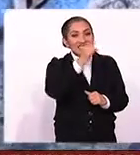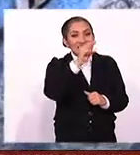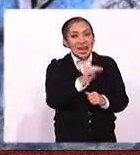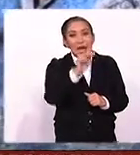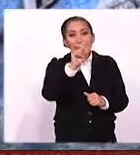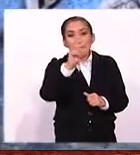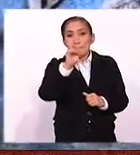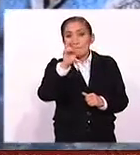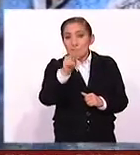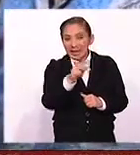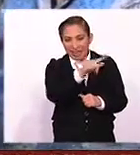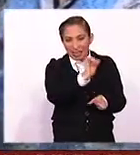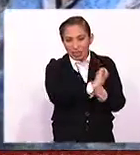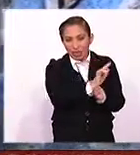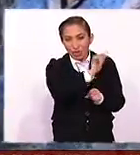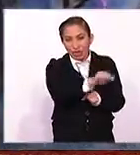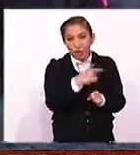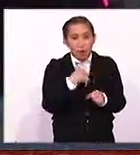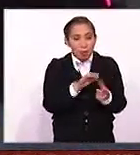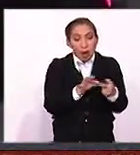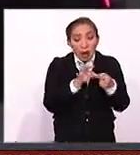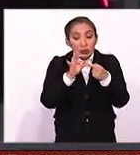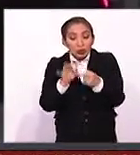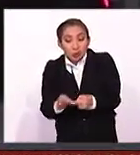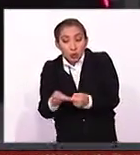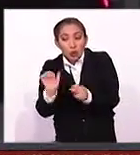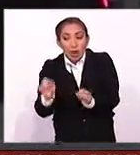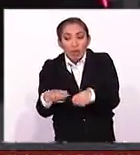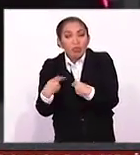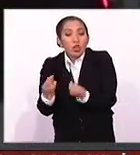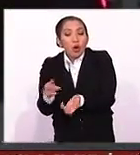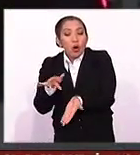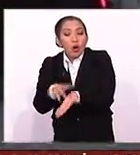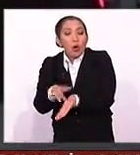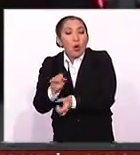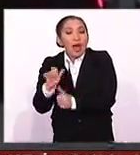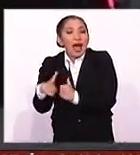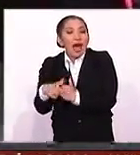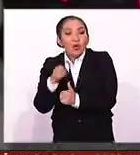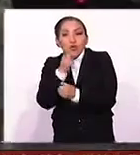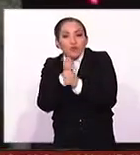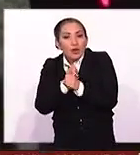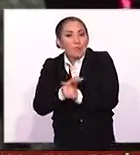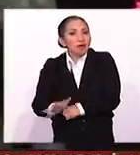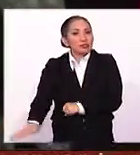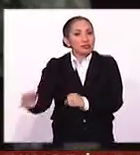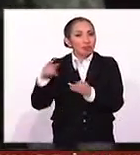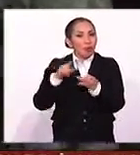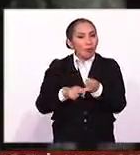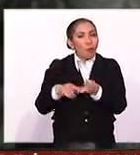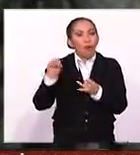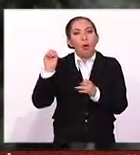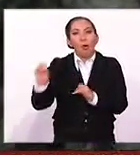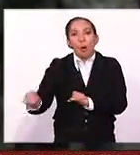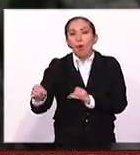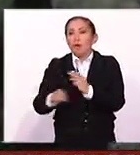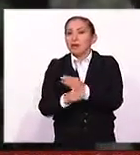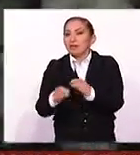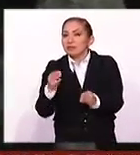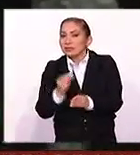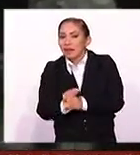sentido de que lo ayudó a moverse, le proporcionó algún tipo de información, algún tipo de algo instrumental,